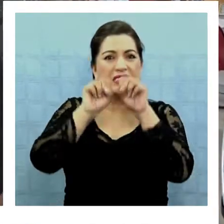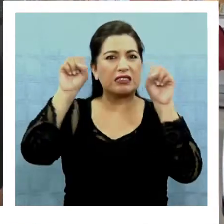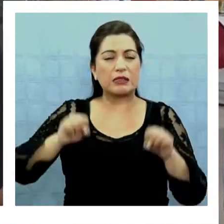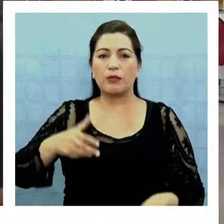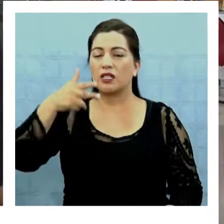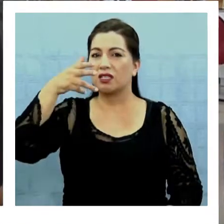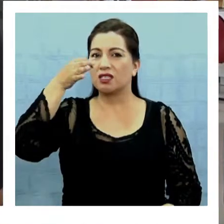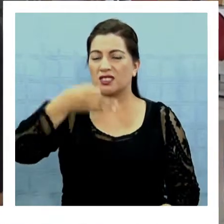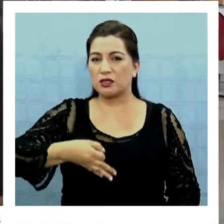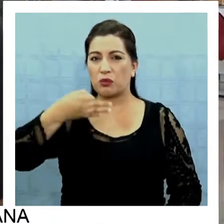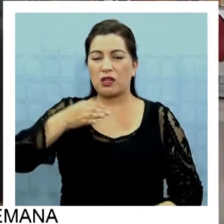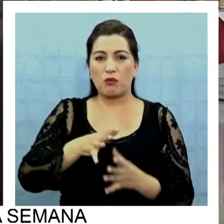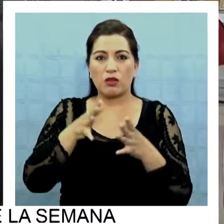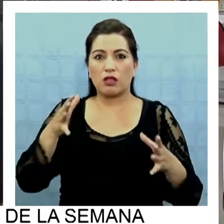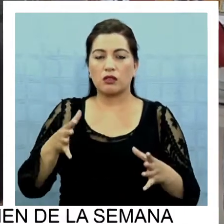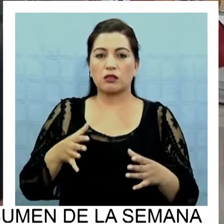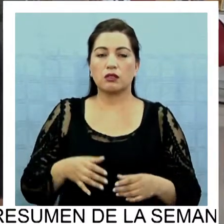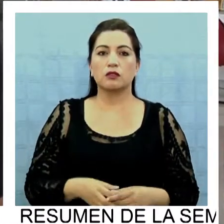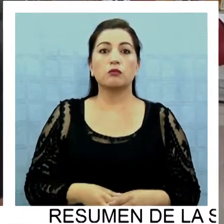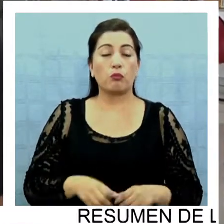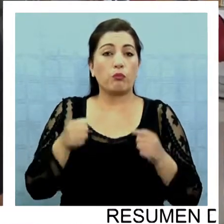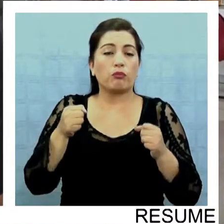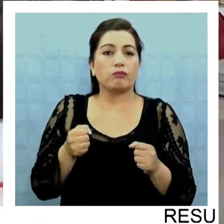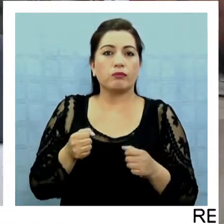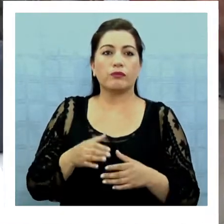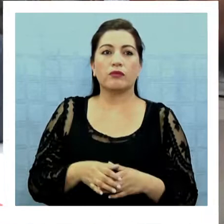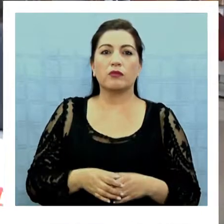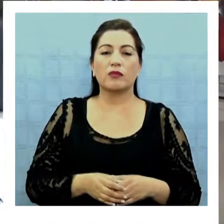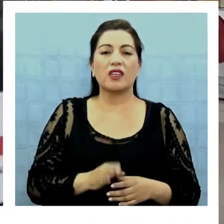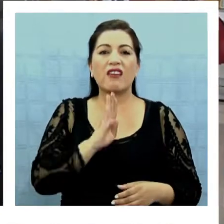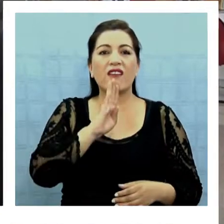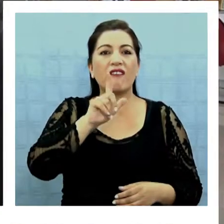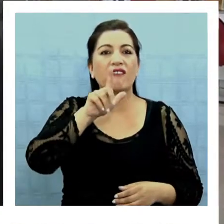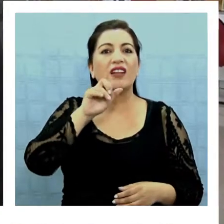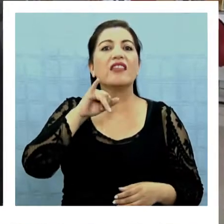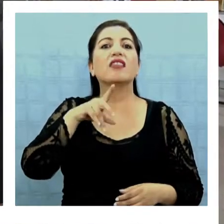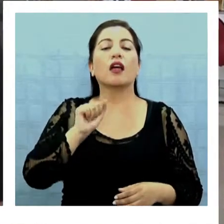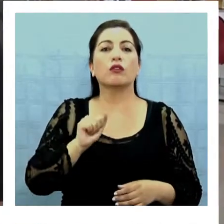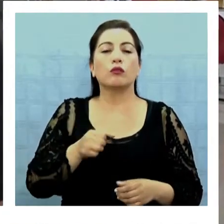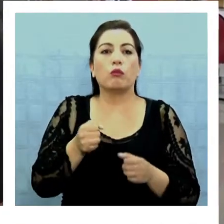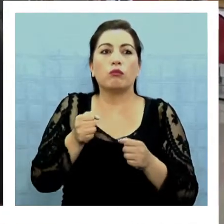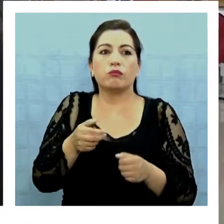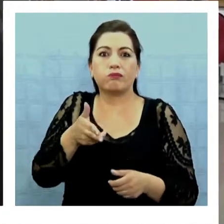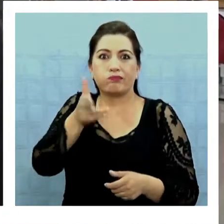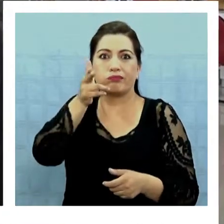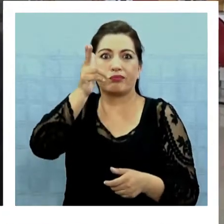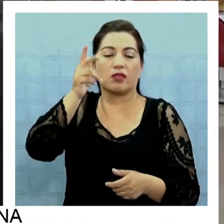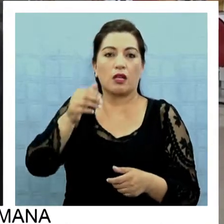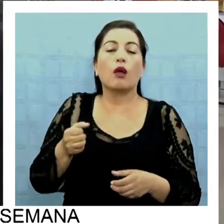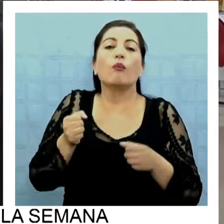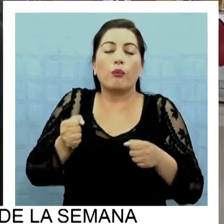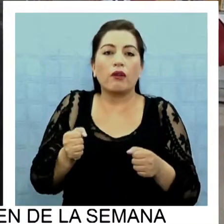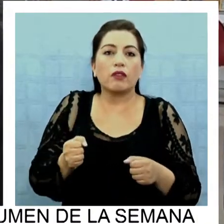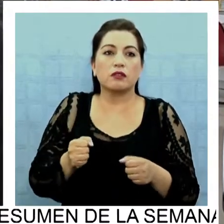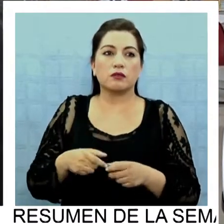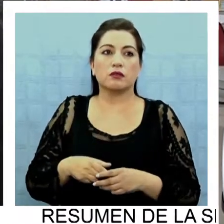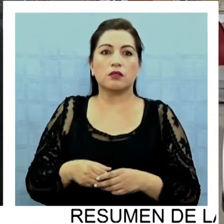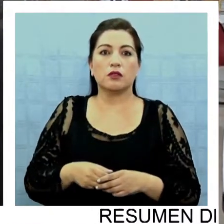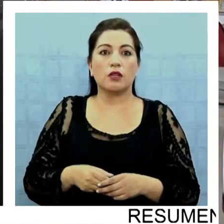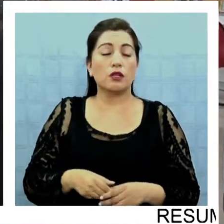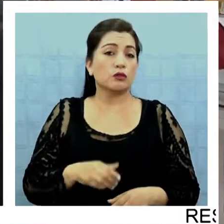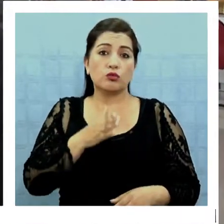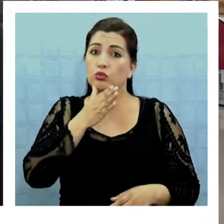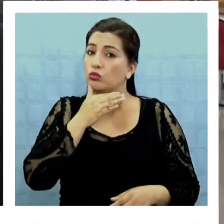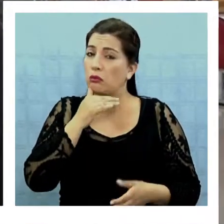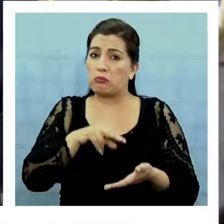hecho, ni siquiera es un vehículo blindado. ¿Él lo pidió así? Claro, por la política de austeridad que tiene el Papa, es que el vehículo